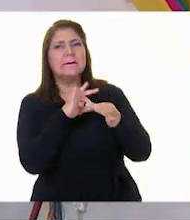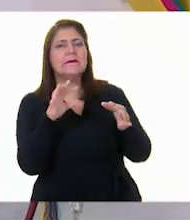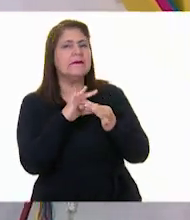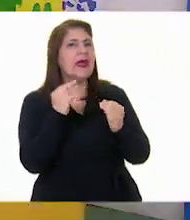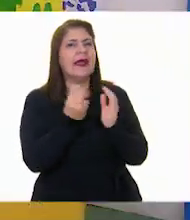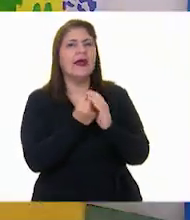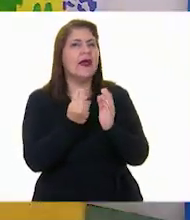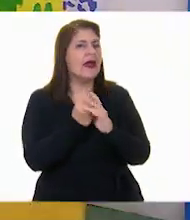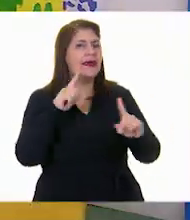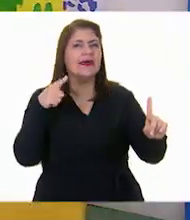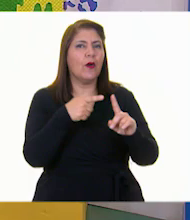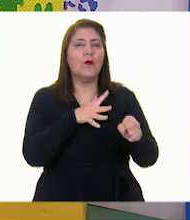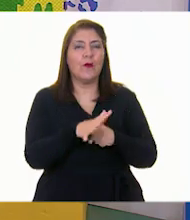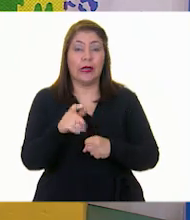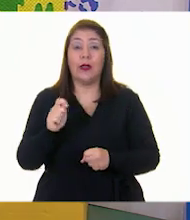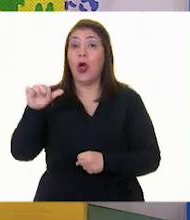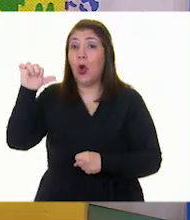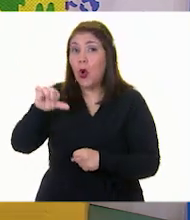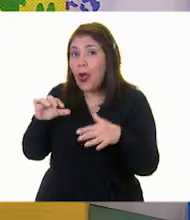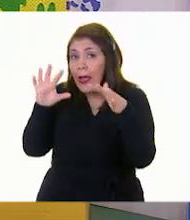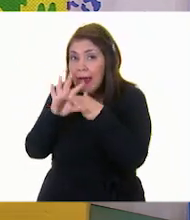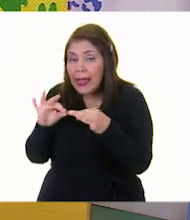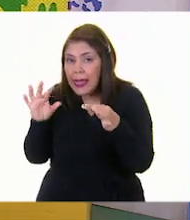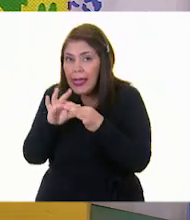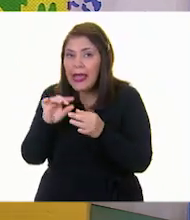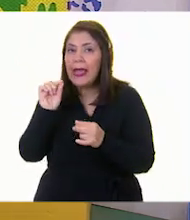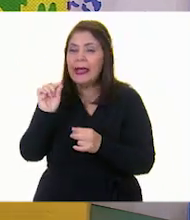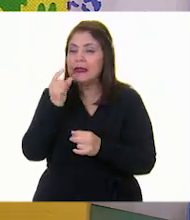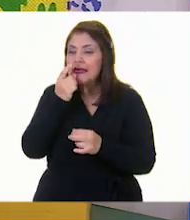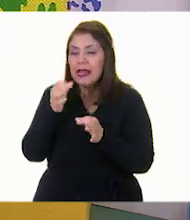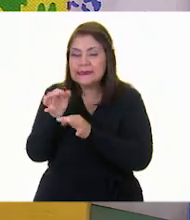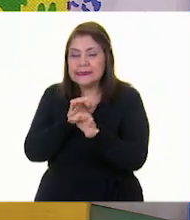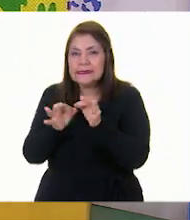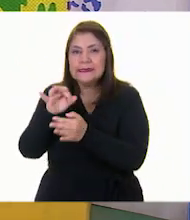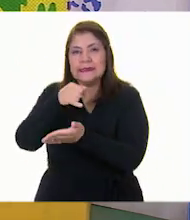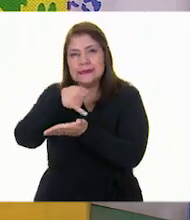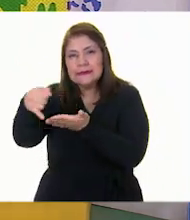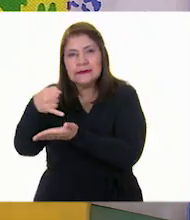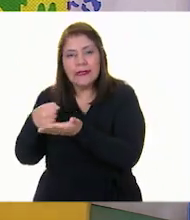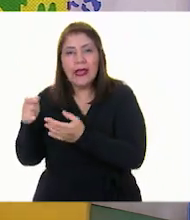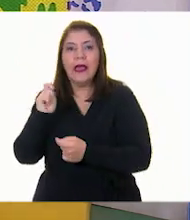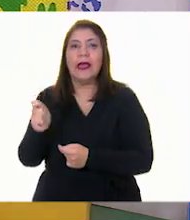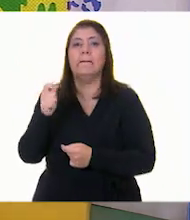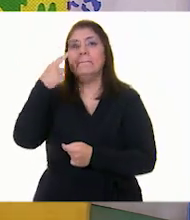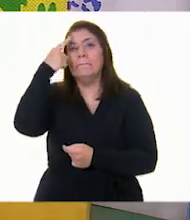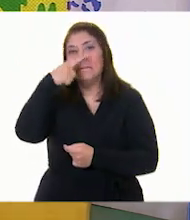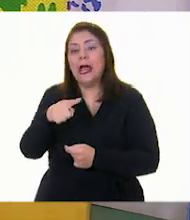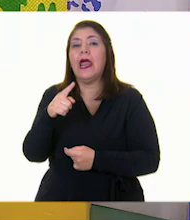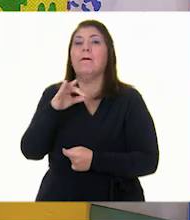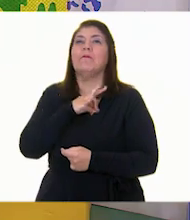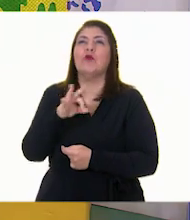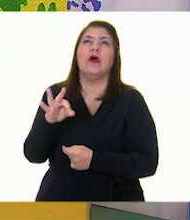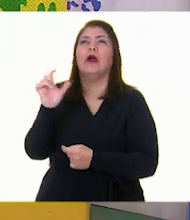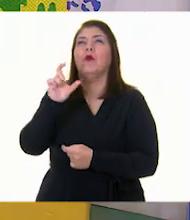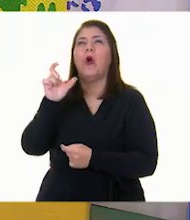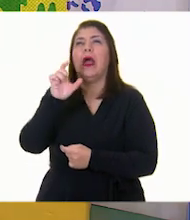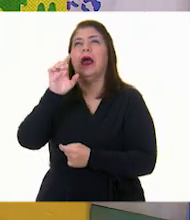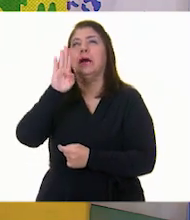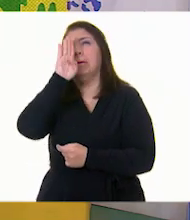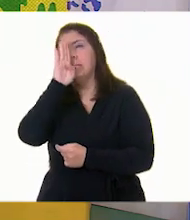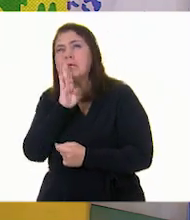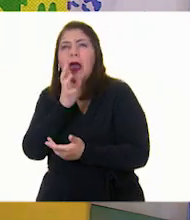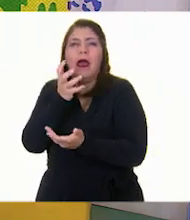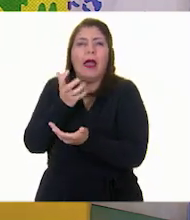hoy. Hoy hablaremos de las semillas como parte de nuestro refrigerio. Y para